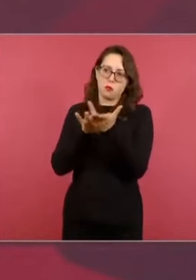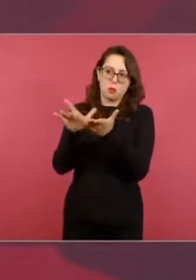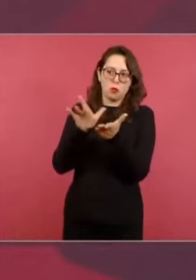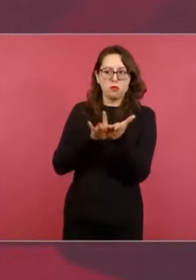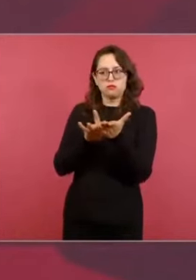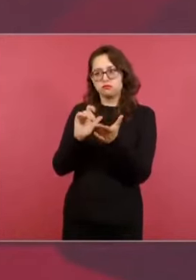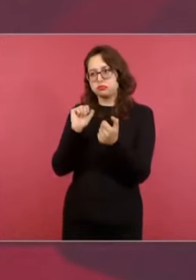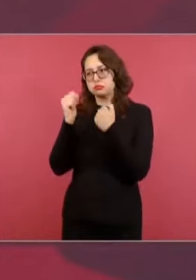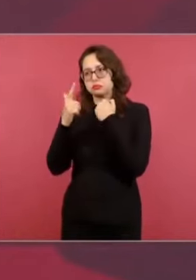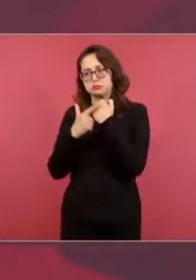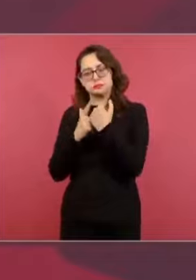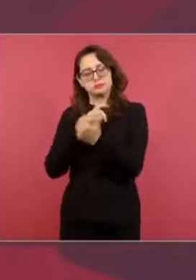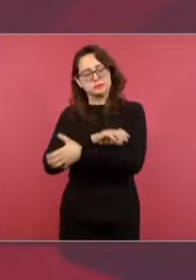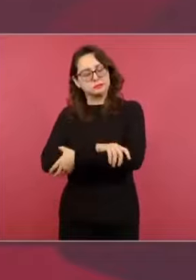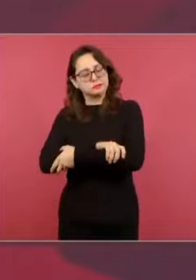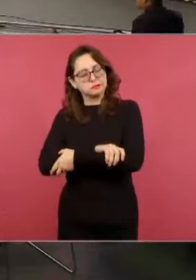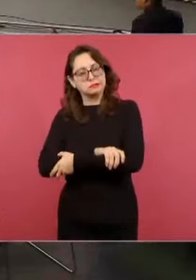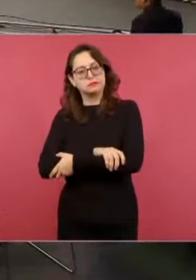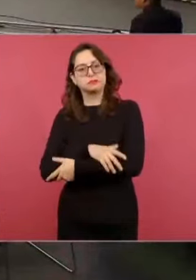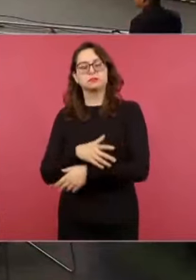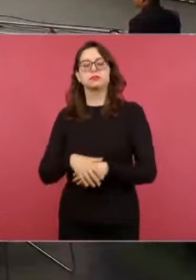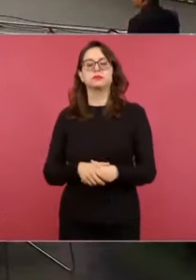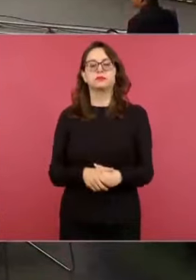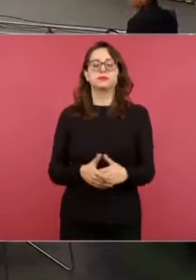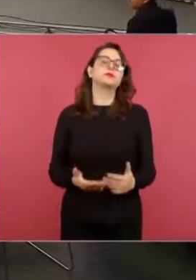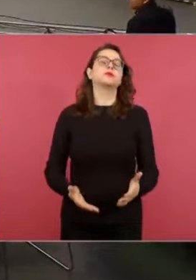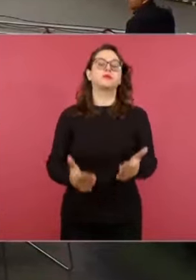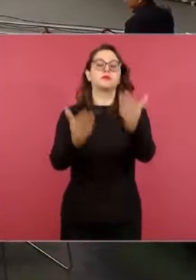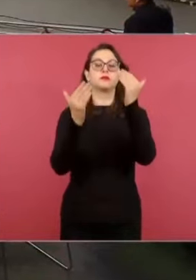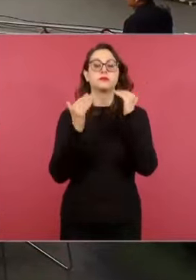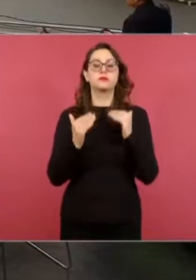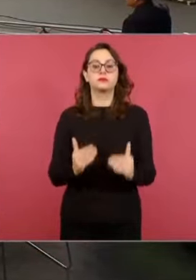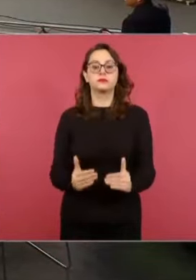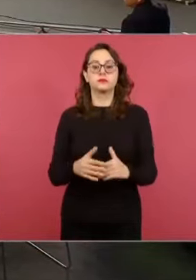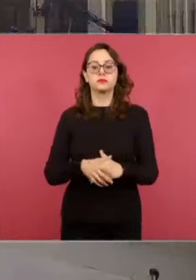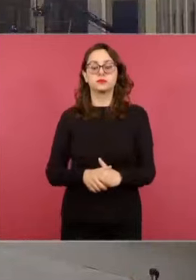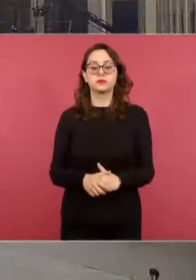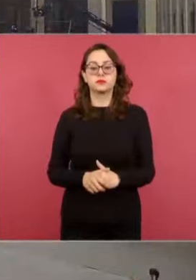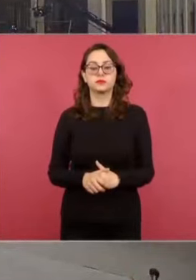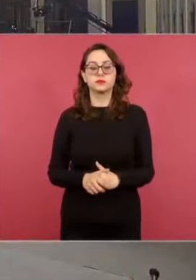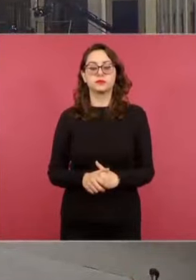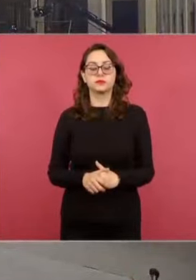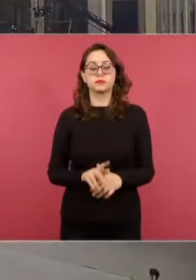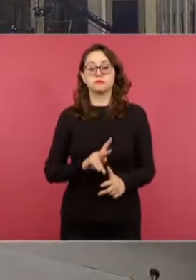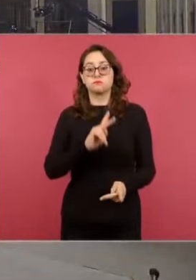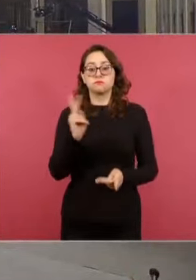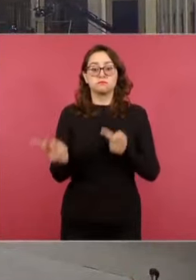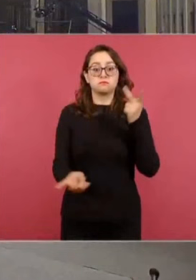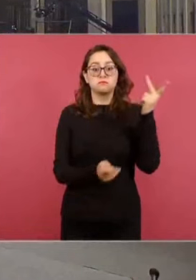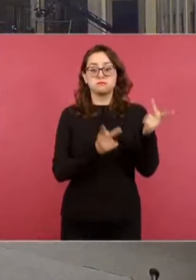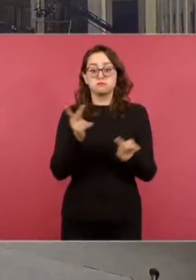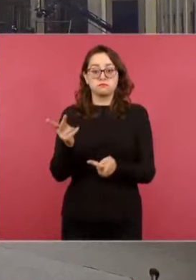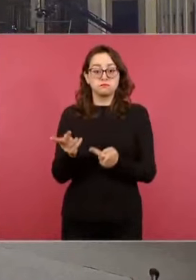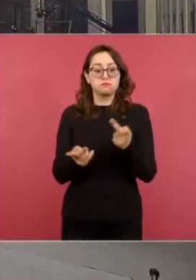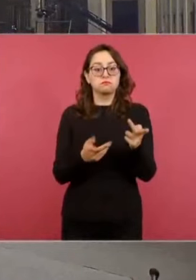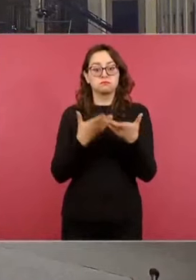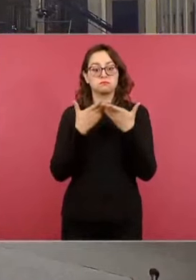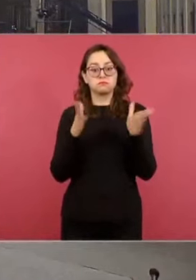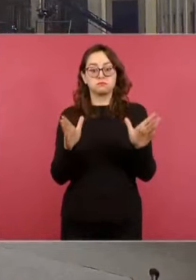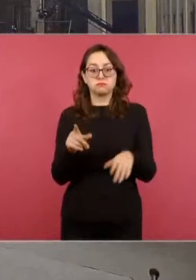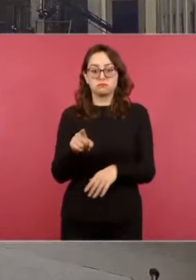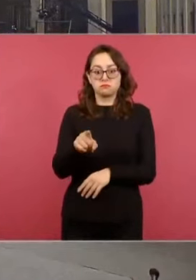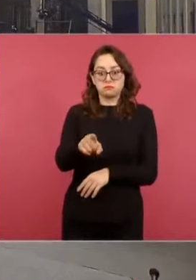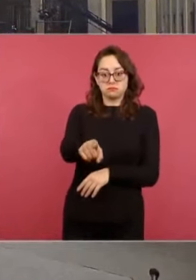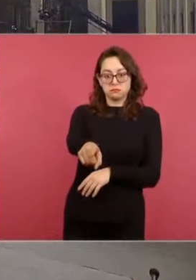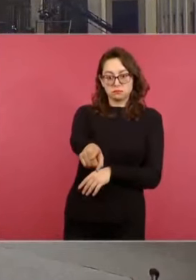Marruecos. Pasamos, si les parece bien, algunas preguntas. Aquí iniciamos adelante